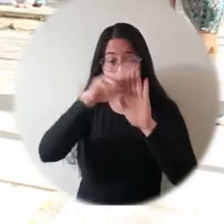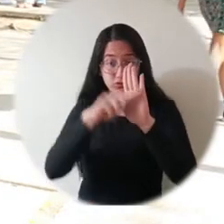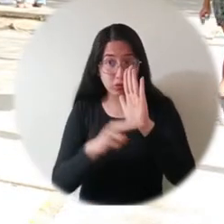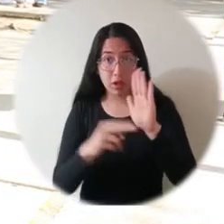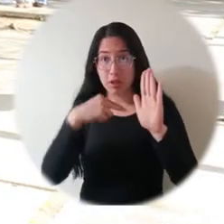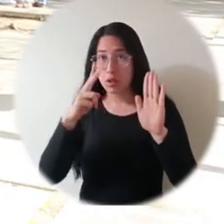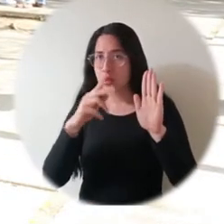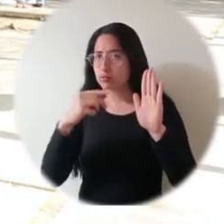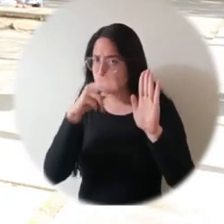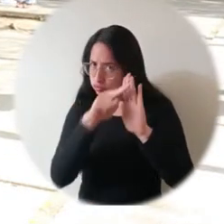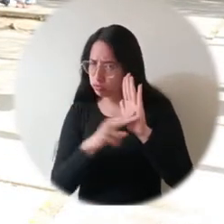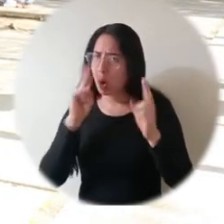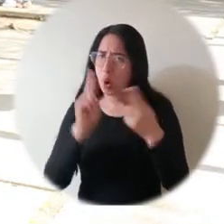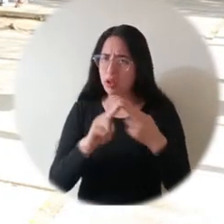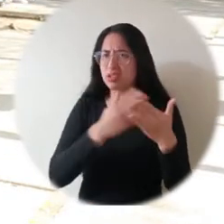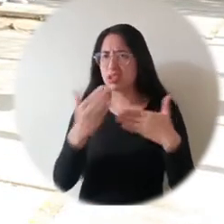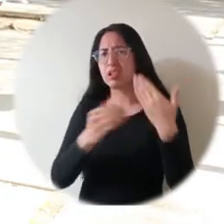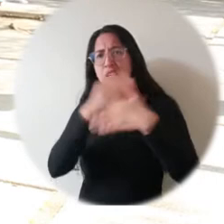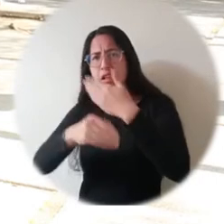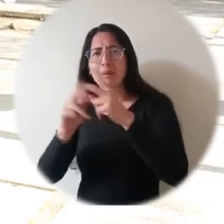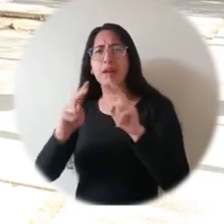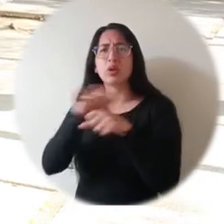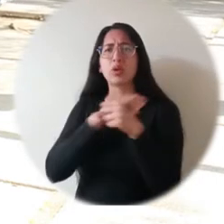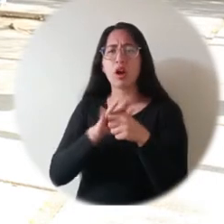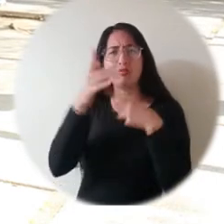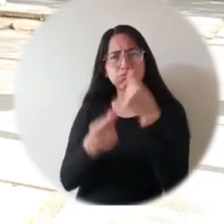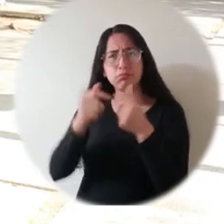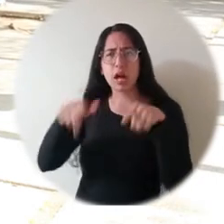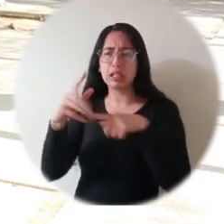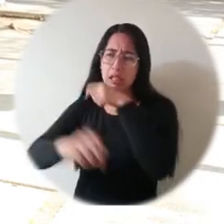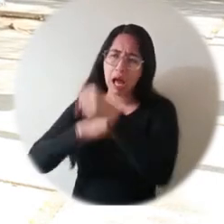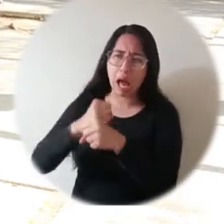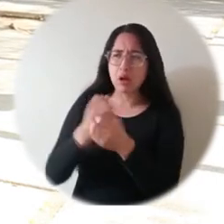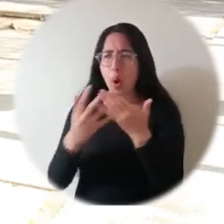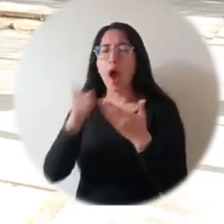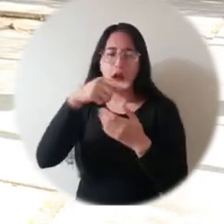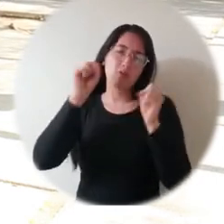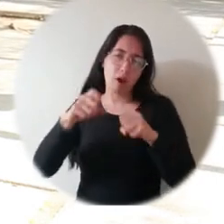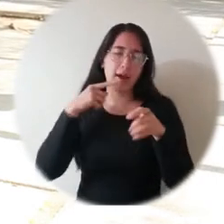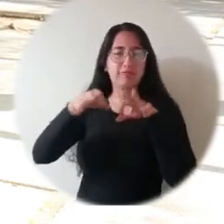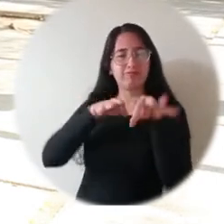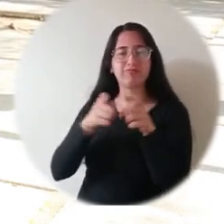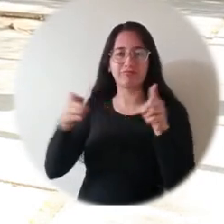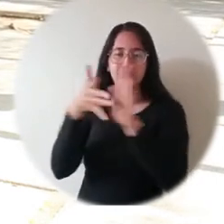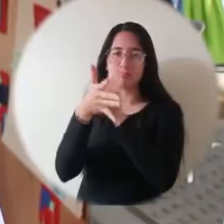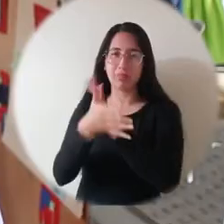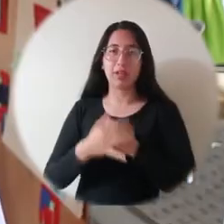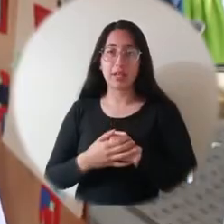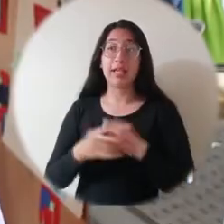quiera aprender de las NIF, que son las normas internacionales de información financiera, para saber acerca de ellas y cómo son sus clasificaciones contables.